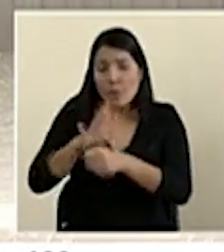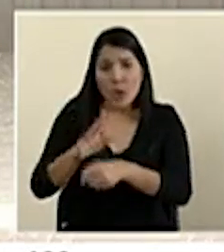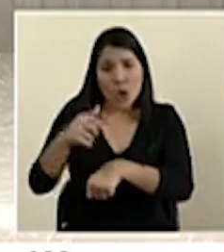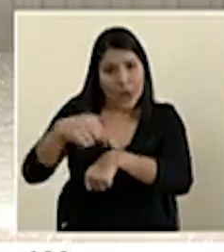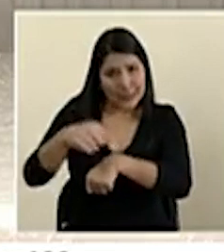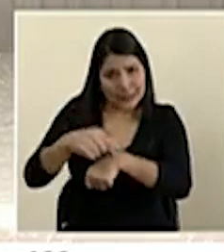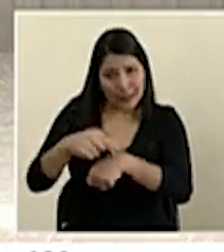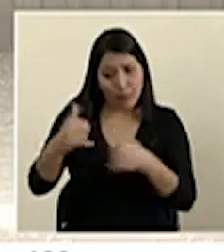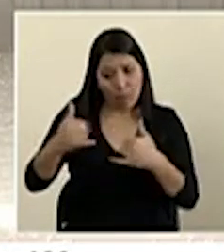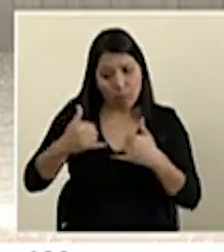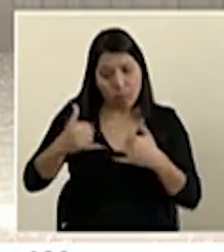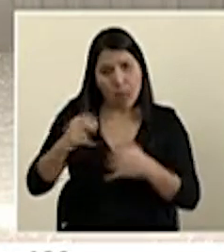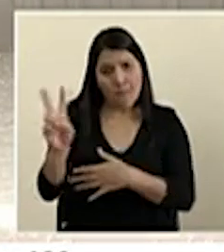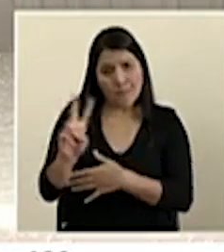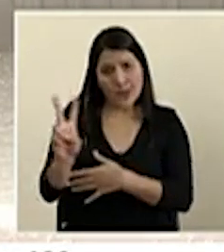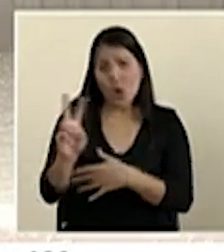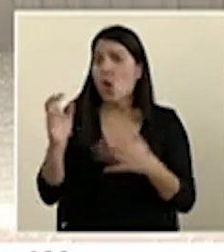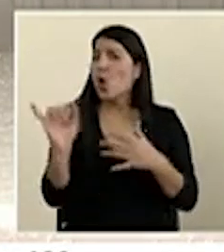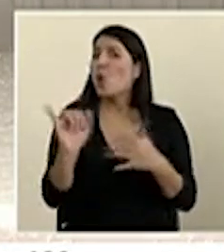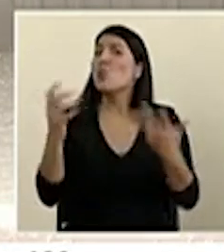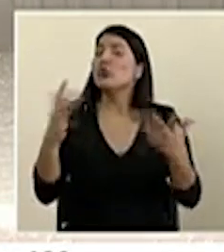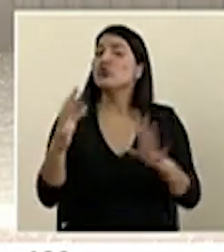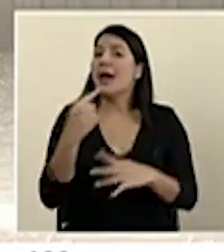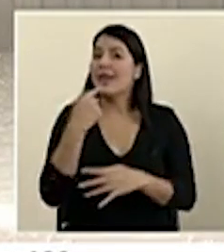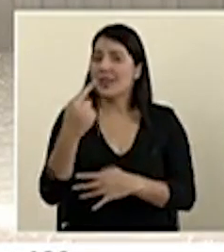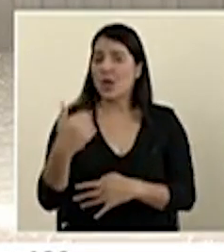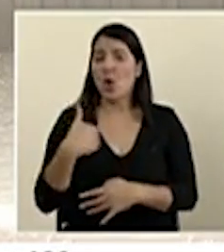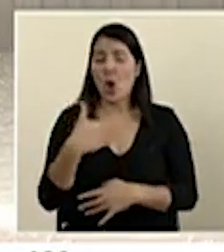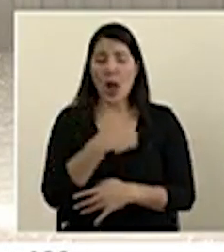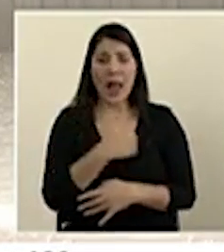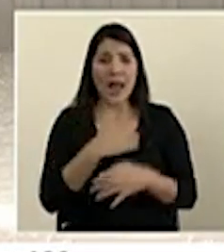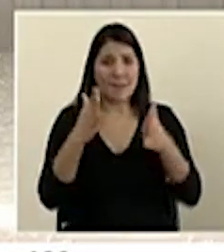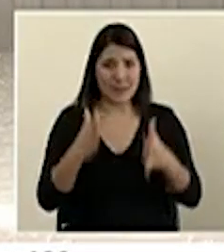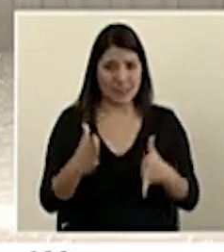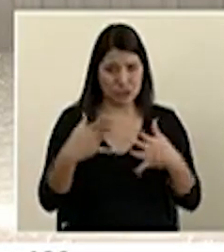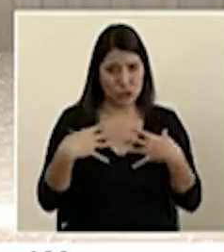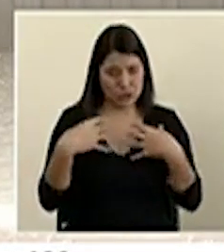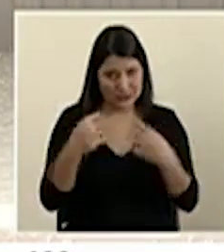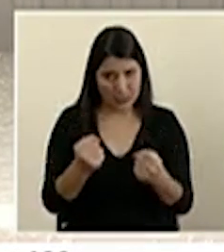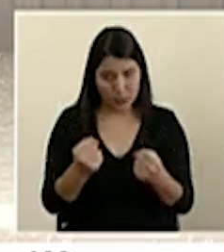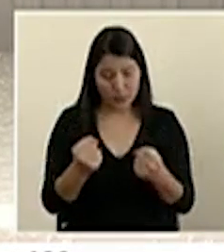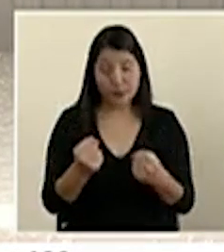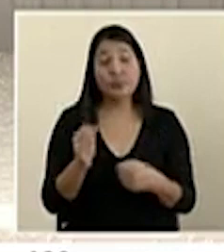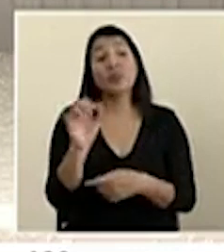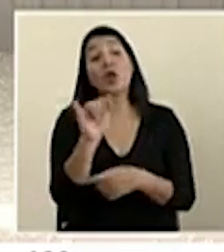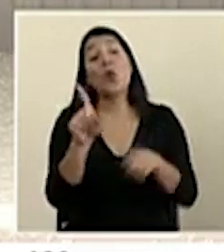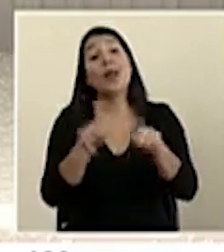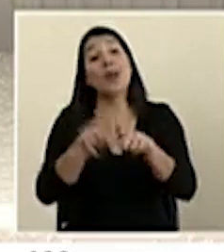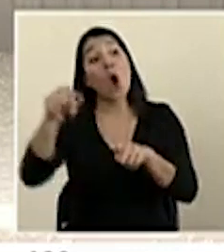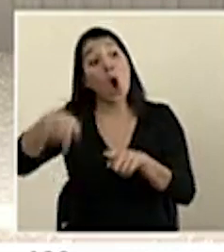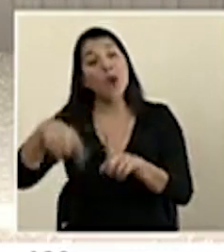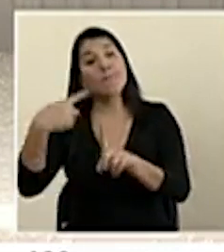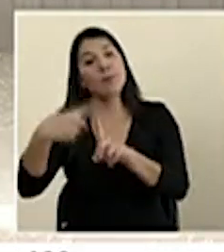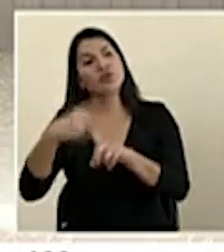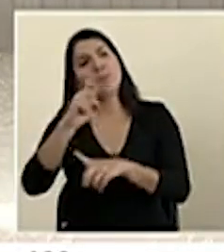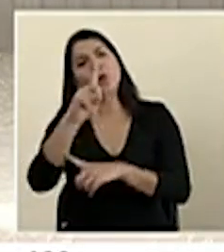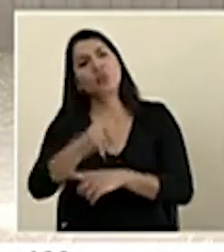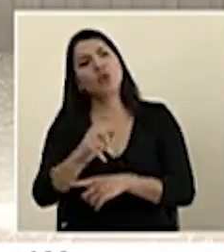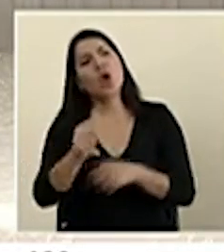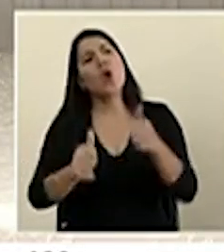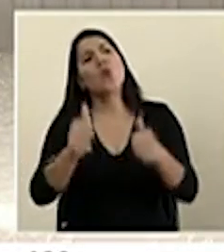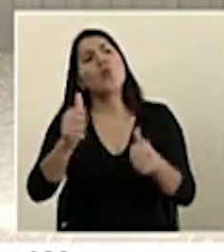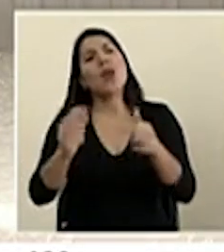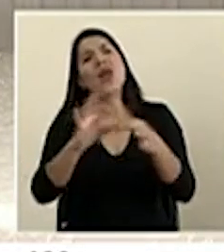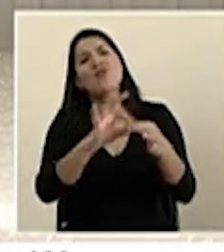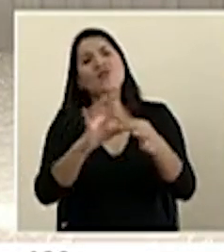de presencia del virus que indicó el Ministro de Salud? Y en la misma línea, hoy en Positivo pregunta, ¿cuál es la relación de género entre las